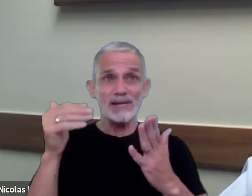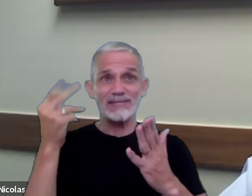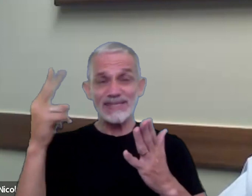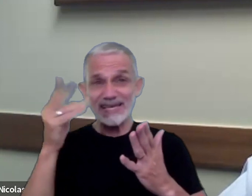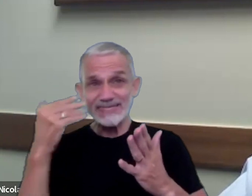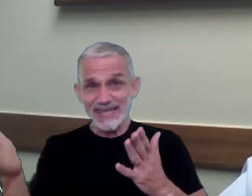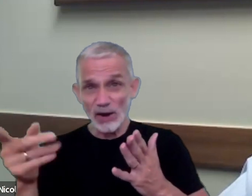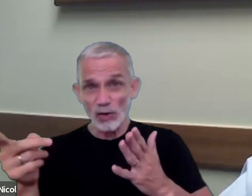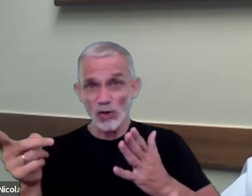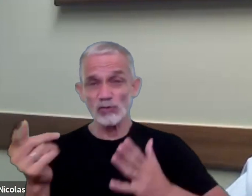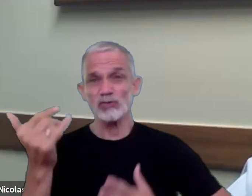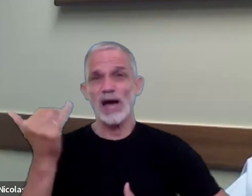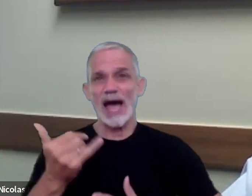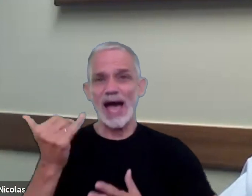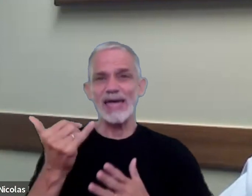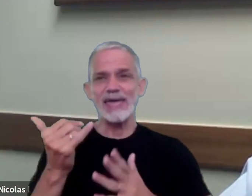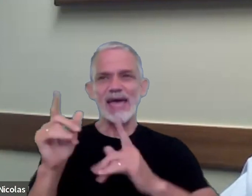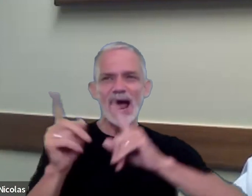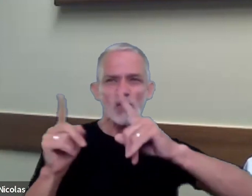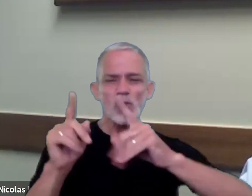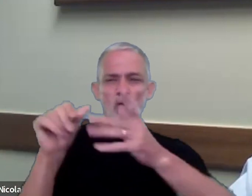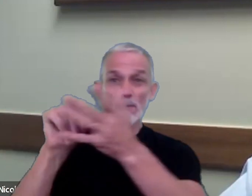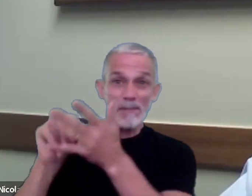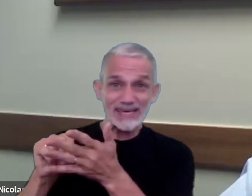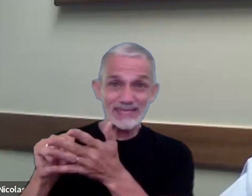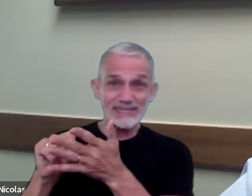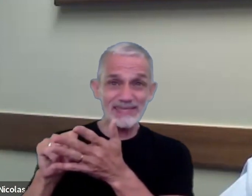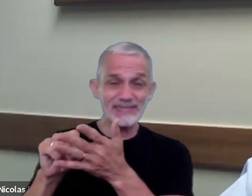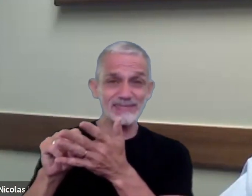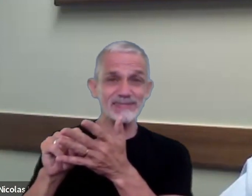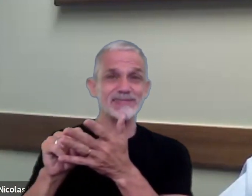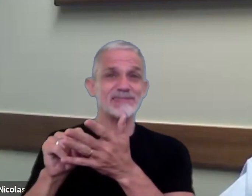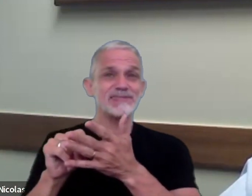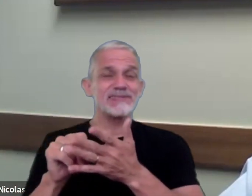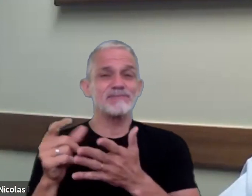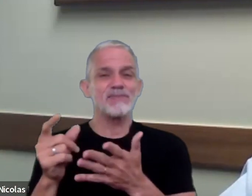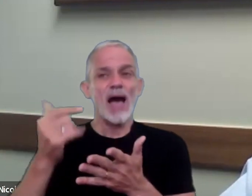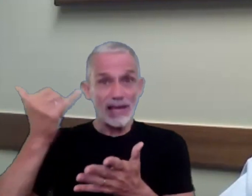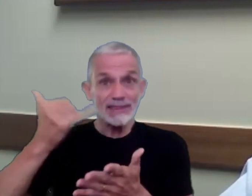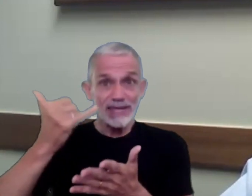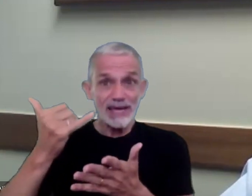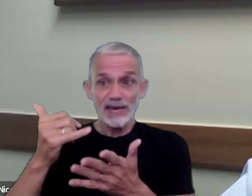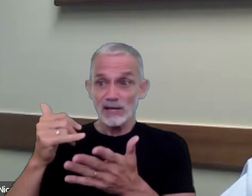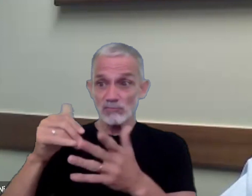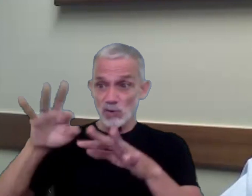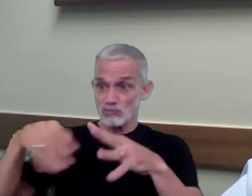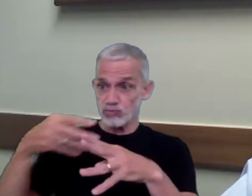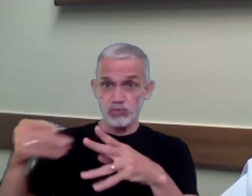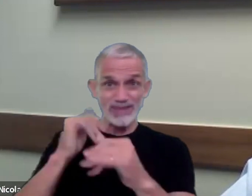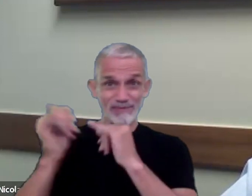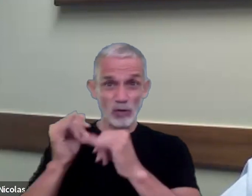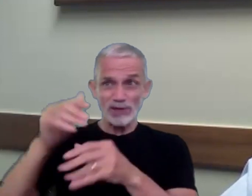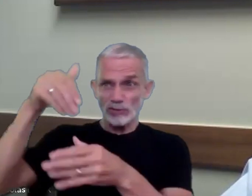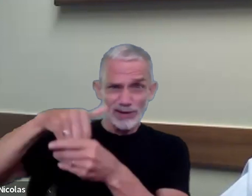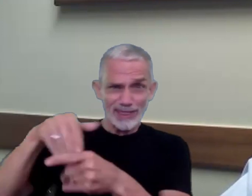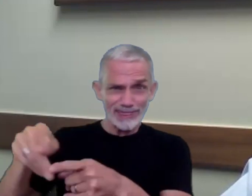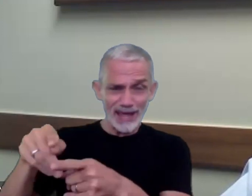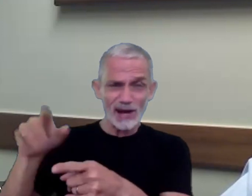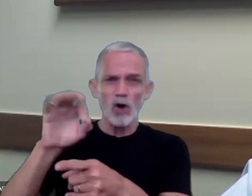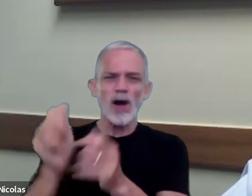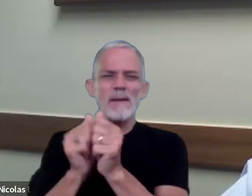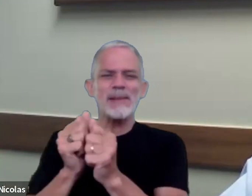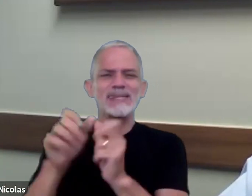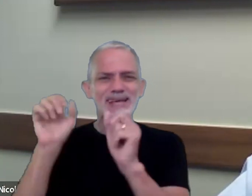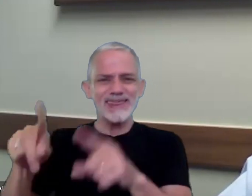hay determinados países que tal vez cuentan con bases de datos internas o de compañías